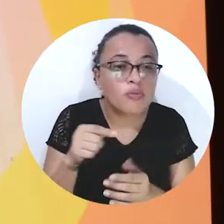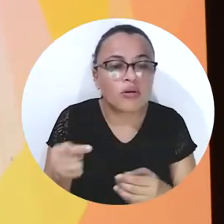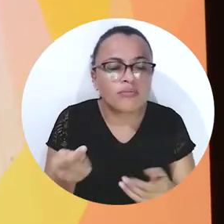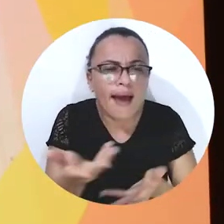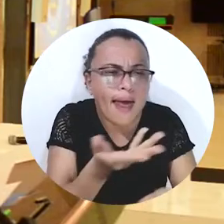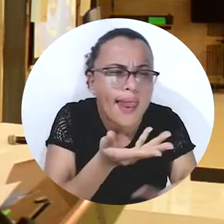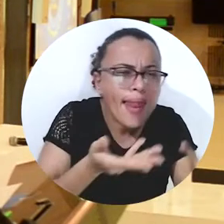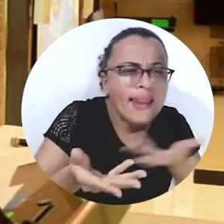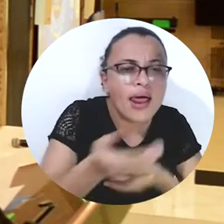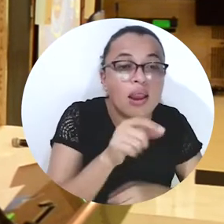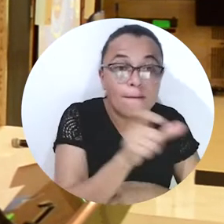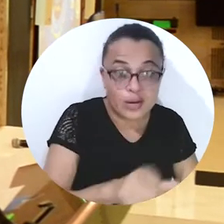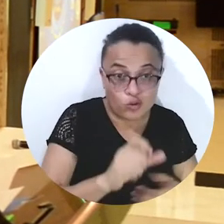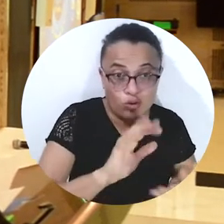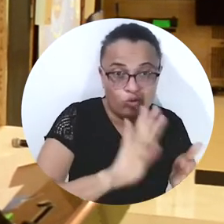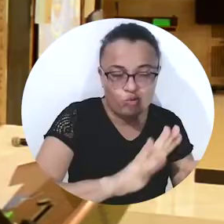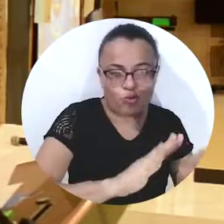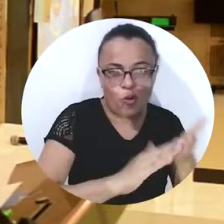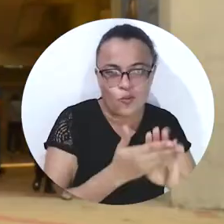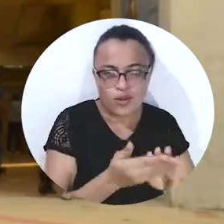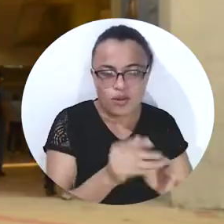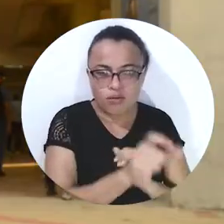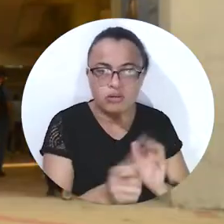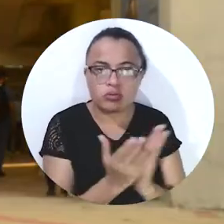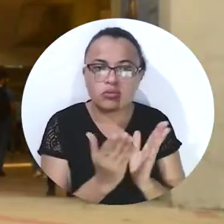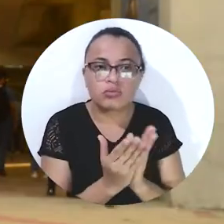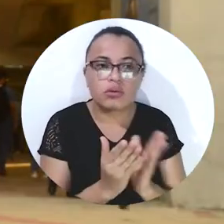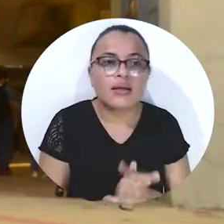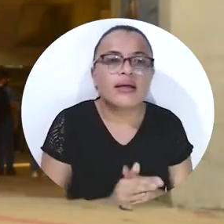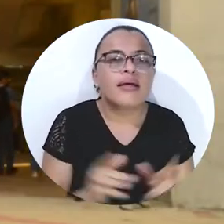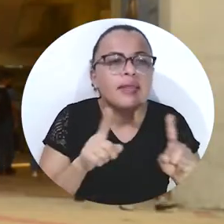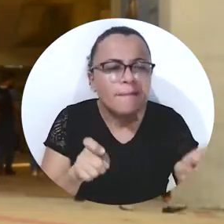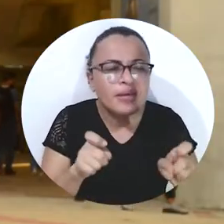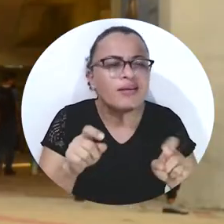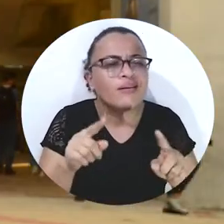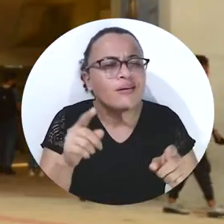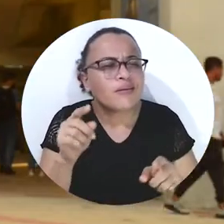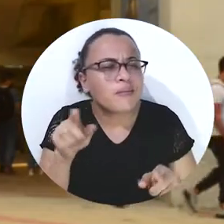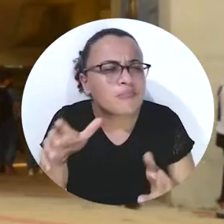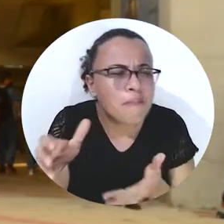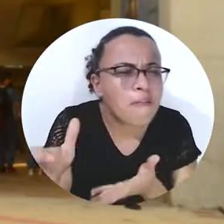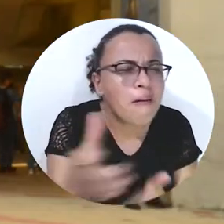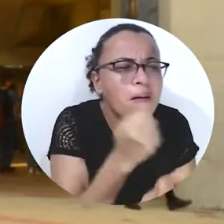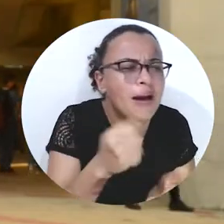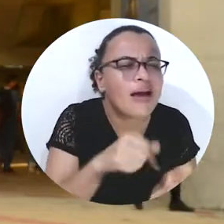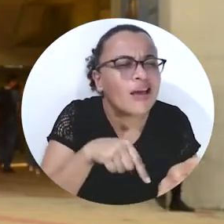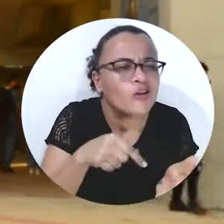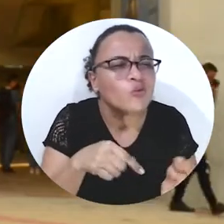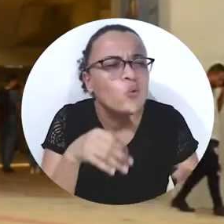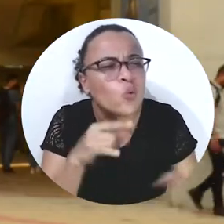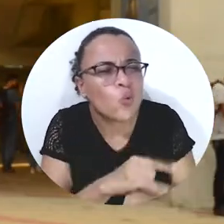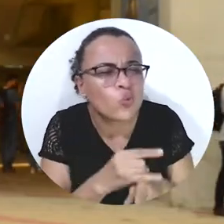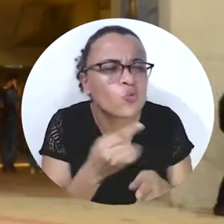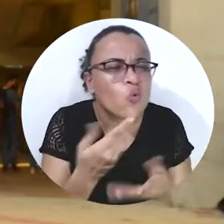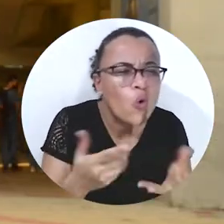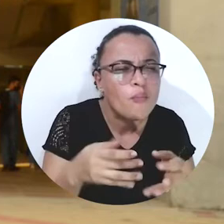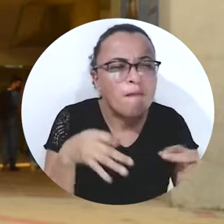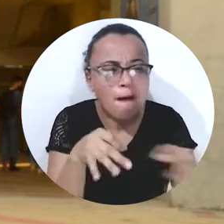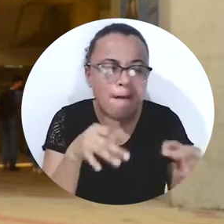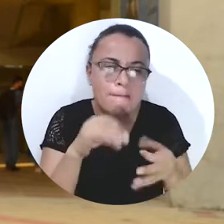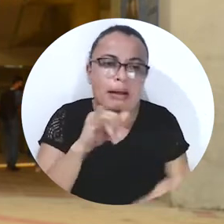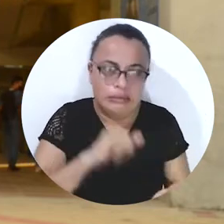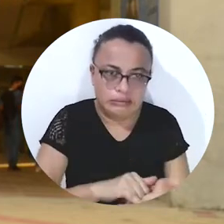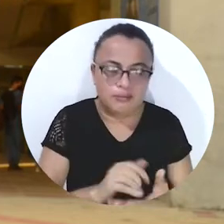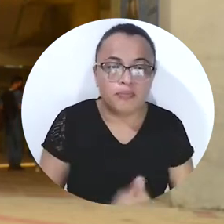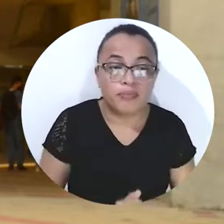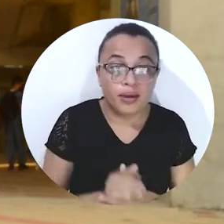destino de los dineros recaudados de los colombianos. Es muy importante resaltar que la Universidad del Magdalena, como alma mater, siempre